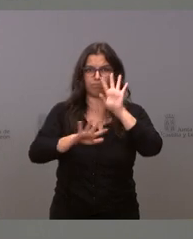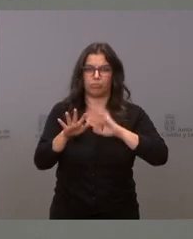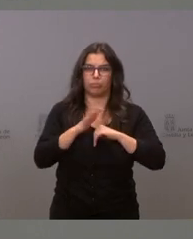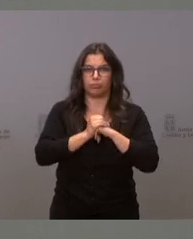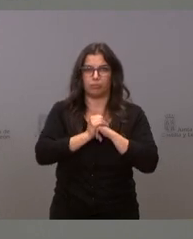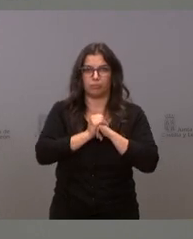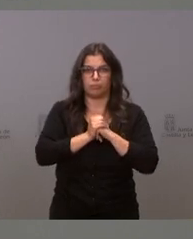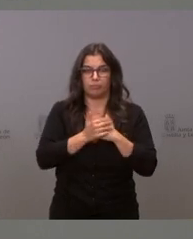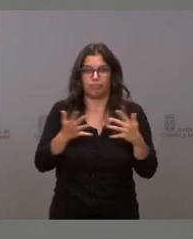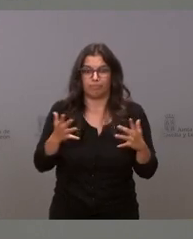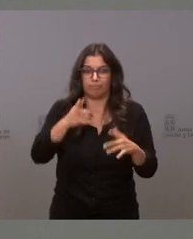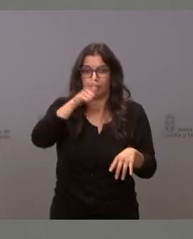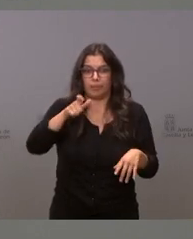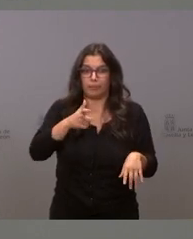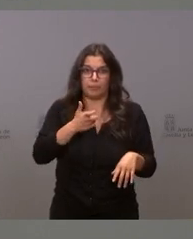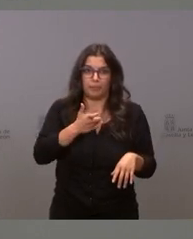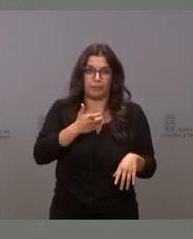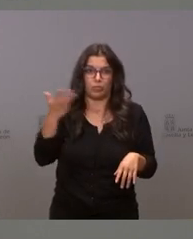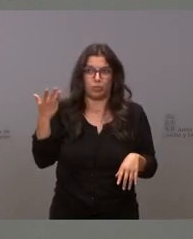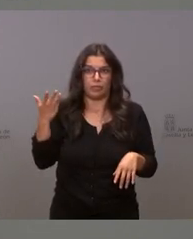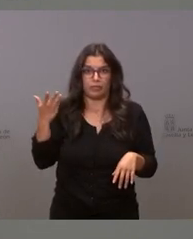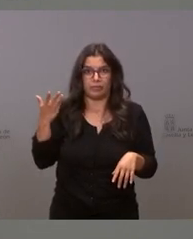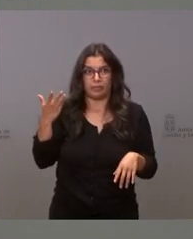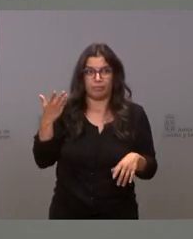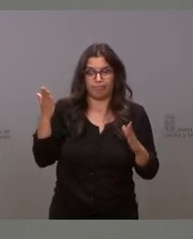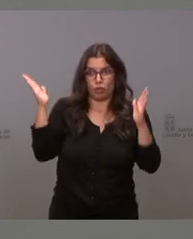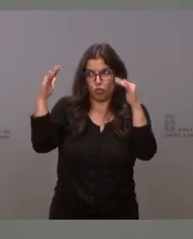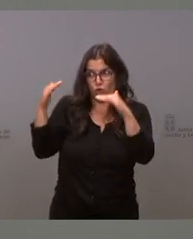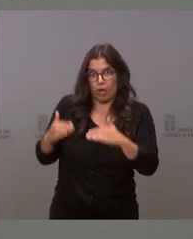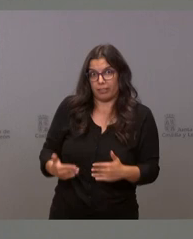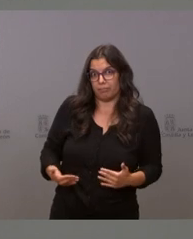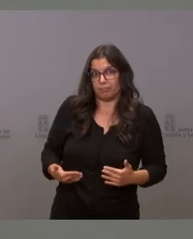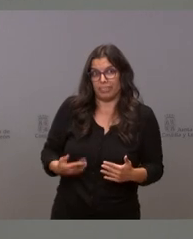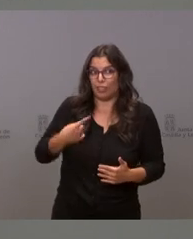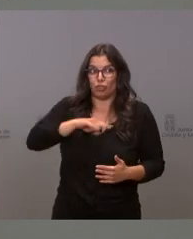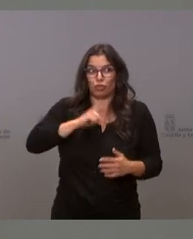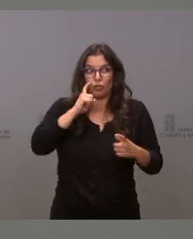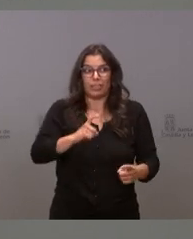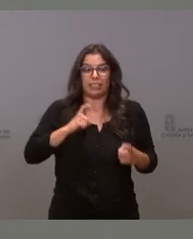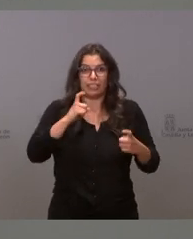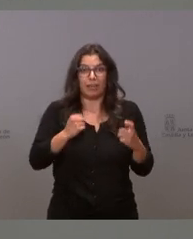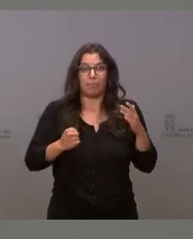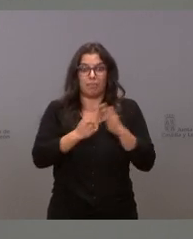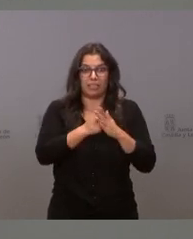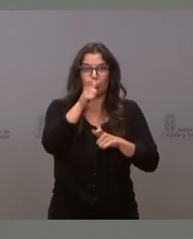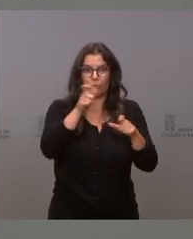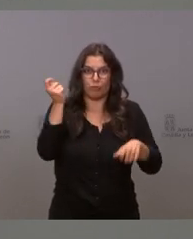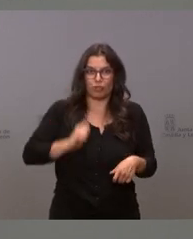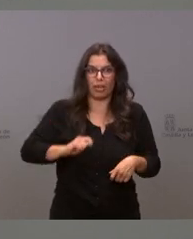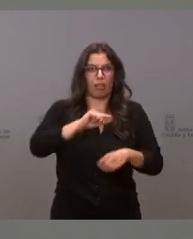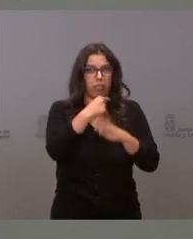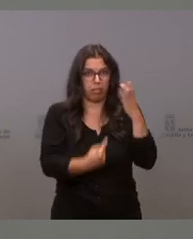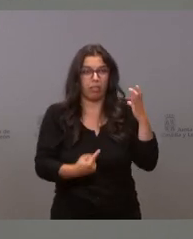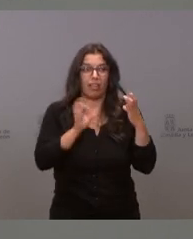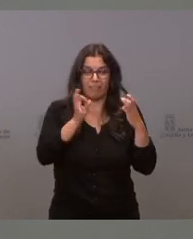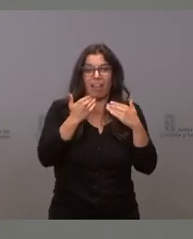la gente se está se está agotando y nosotros pues tenemos que hacer lo posible aparte de efectivamente de agradecerles y de